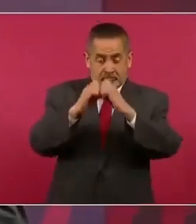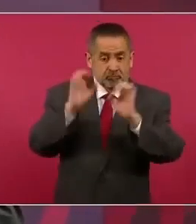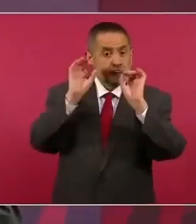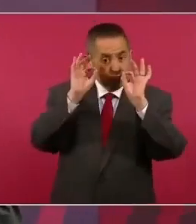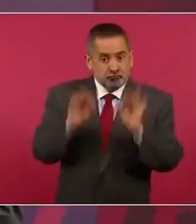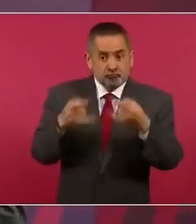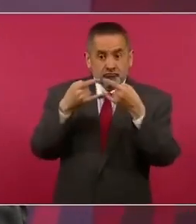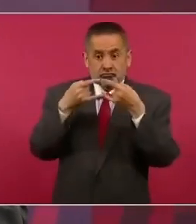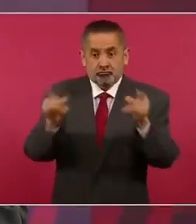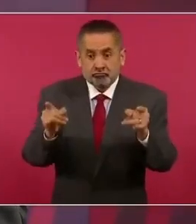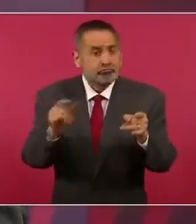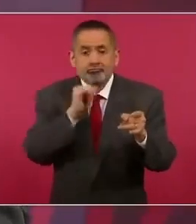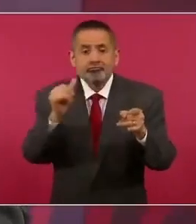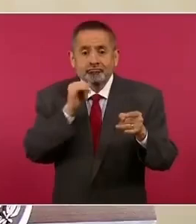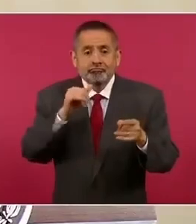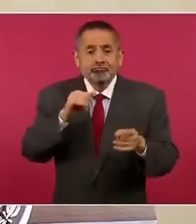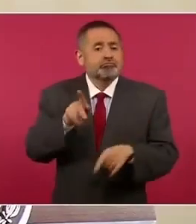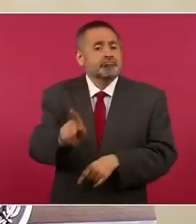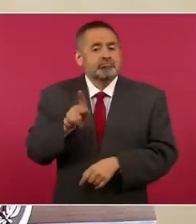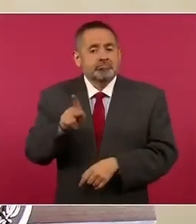no existía nada más estaba pintada